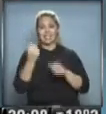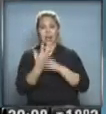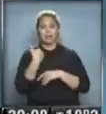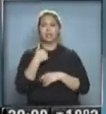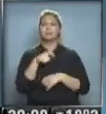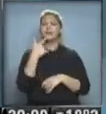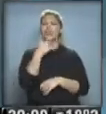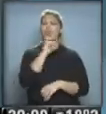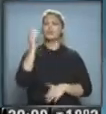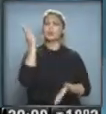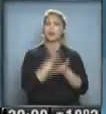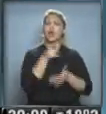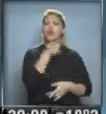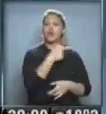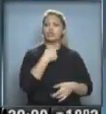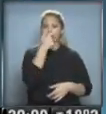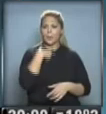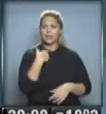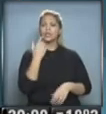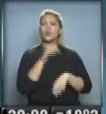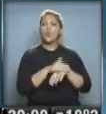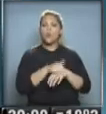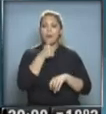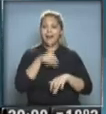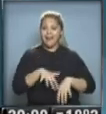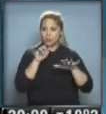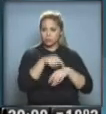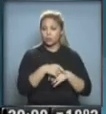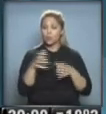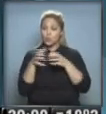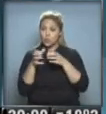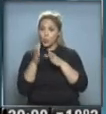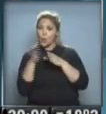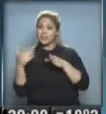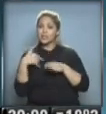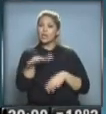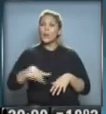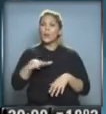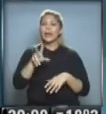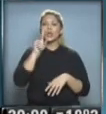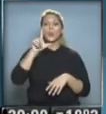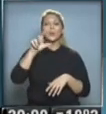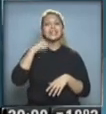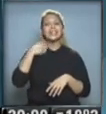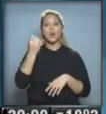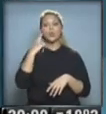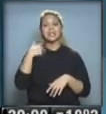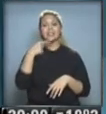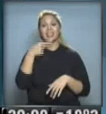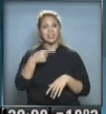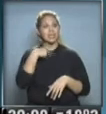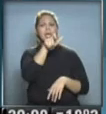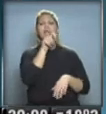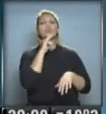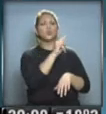Denuncia penal contra Macri por las inundaciones. Un grupo de vecinos de Villa Urquiza acusó al jefe de gobierno